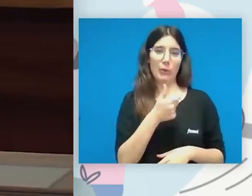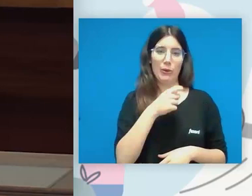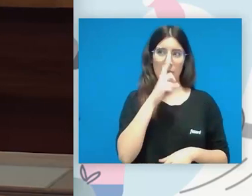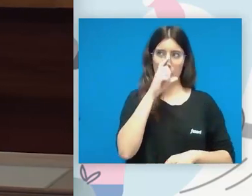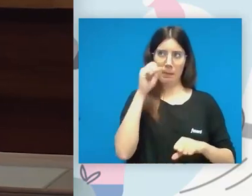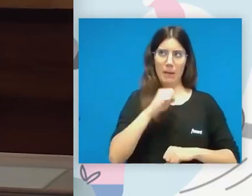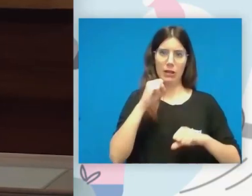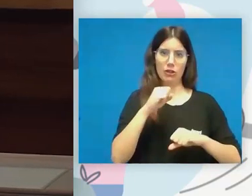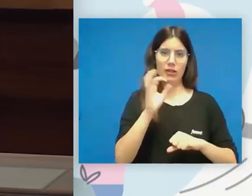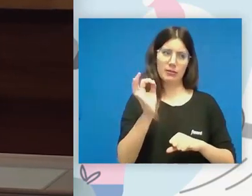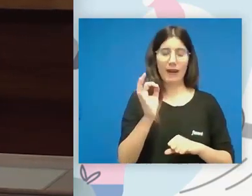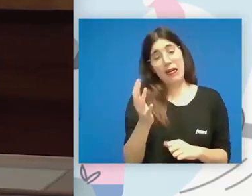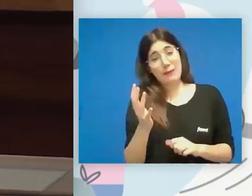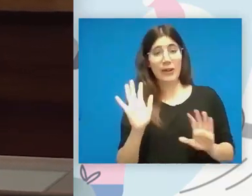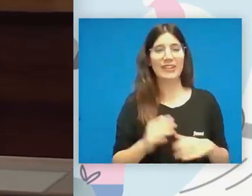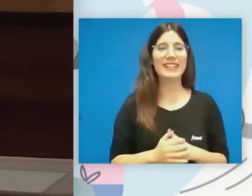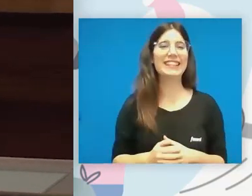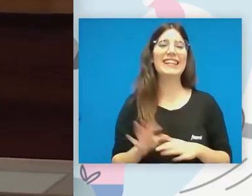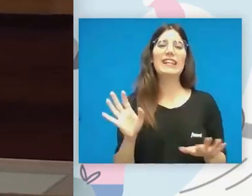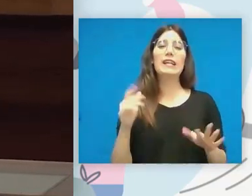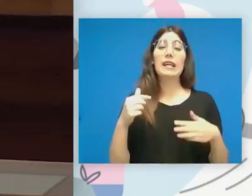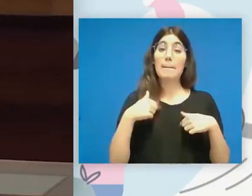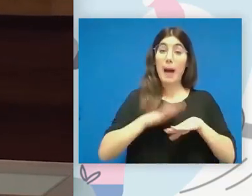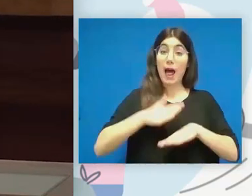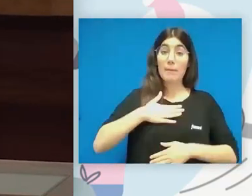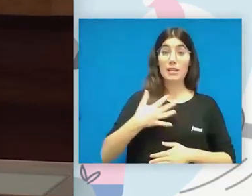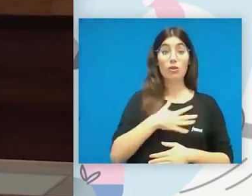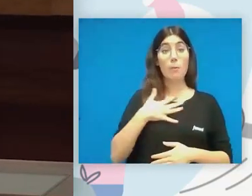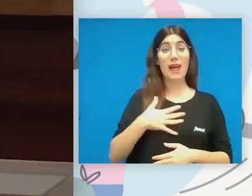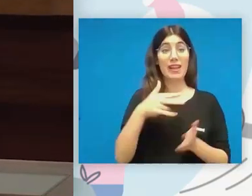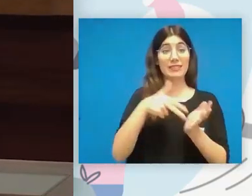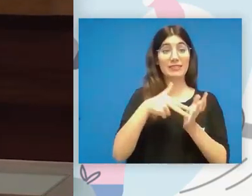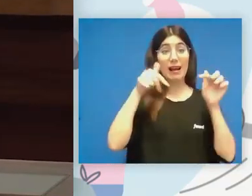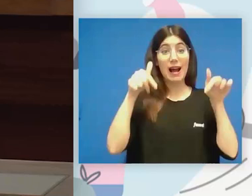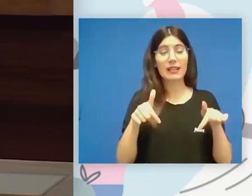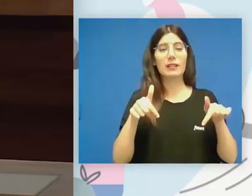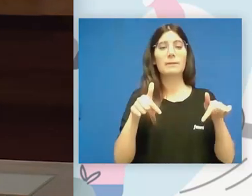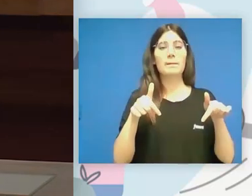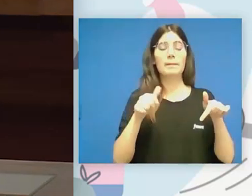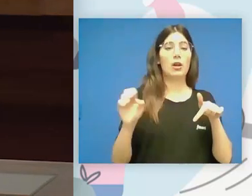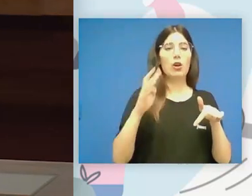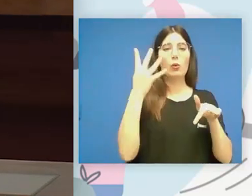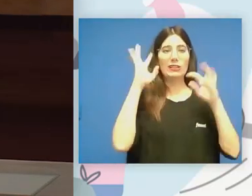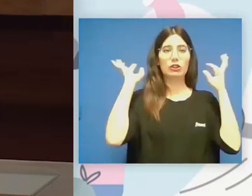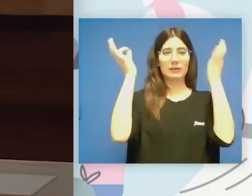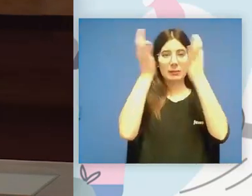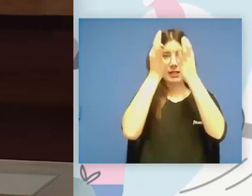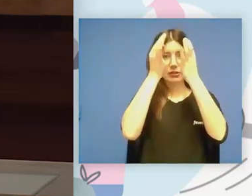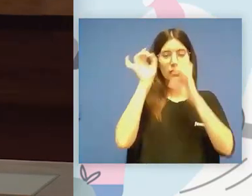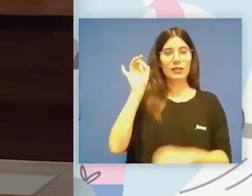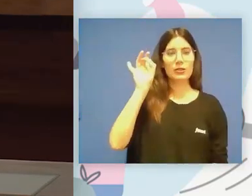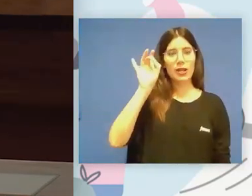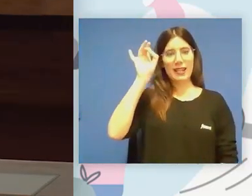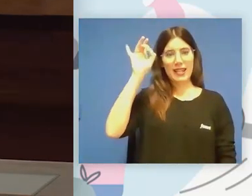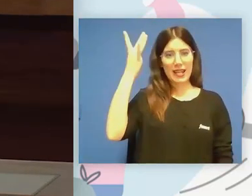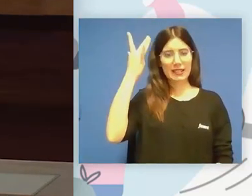hay que decirlo. Y nada, es para mí un placer estar en este seminario, en el cuarto, que es una iniciativa en la que